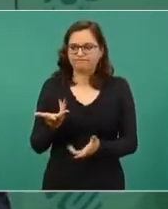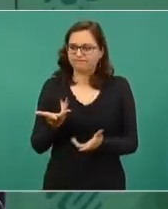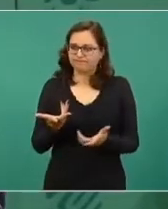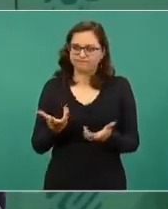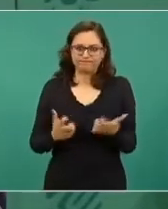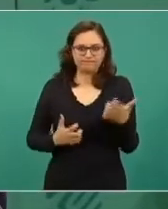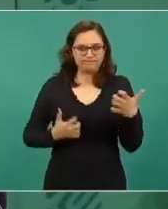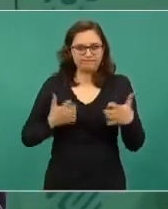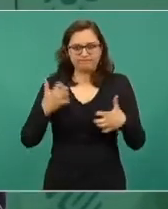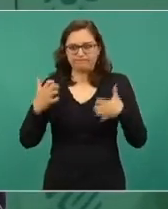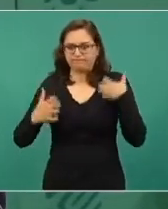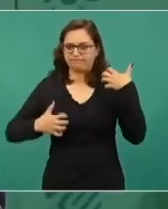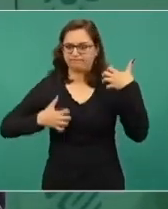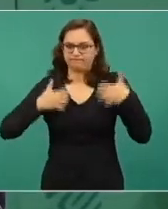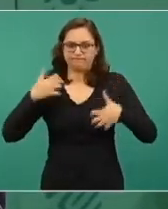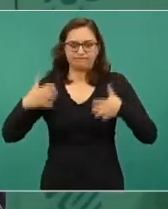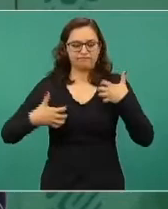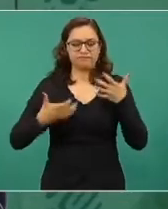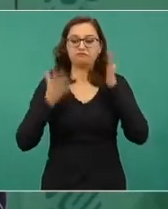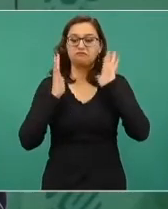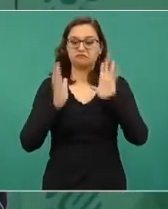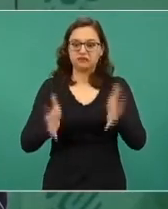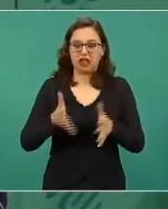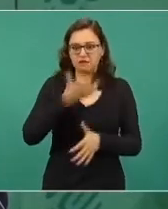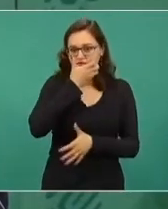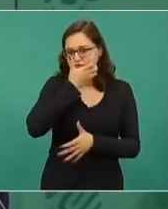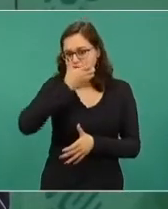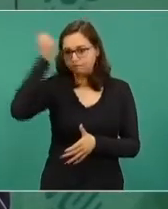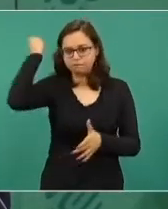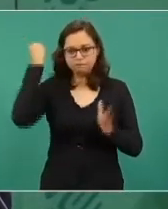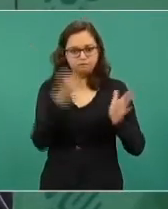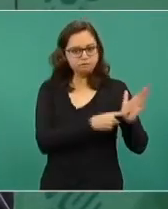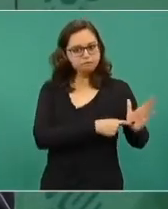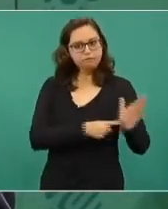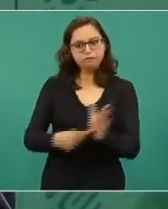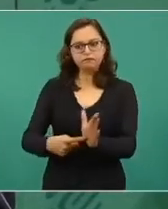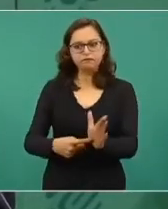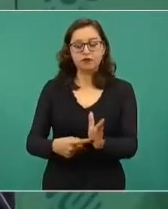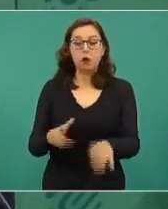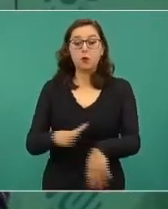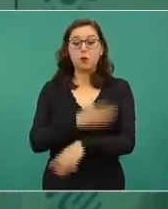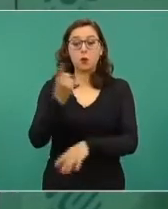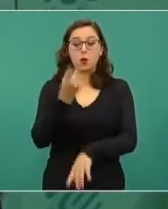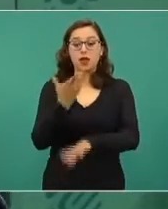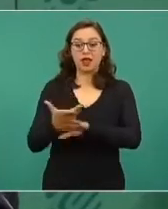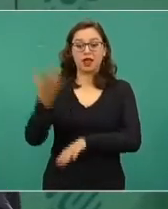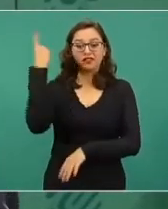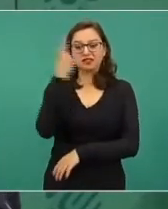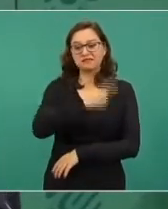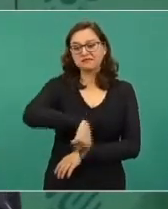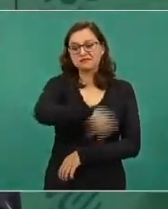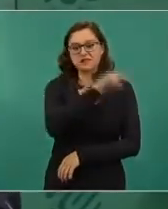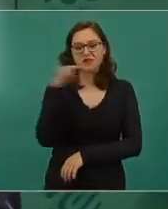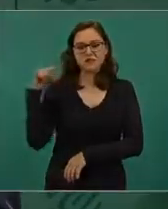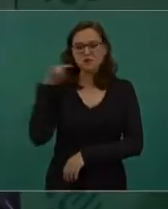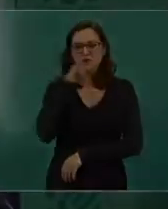sumergido oculto tapado por la hipocresía